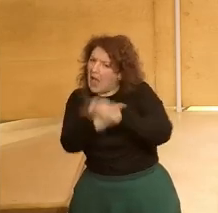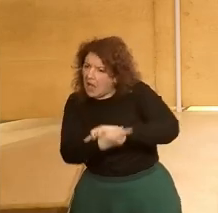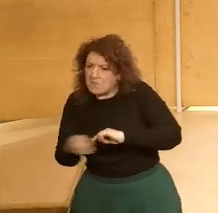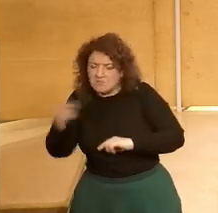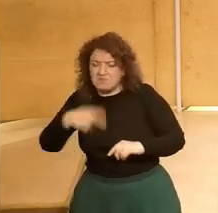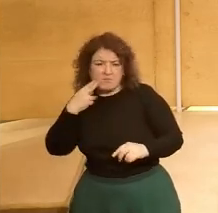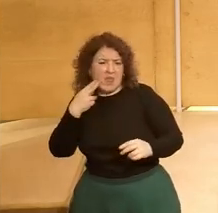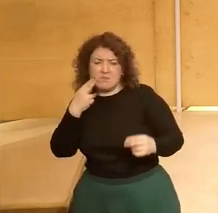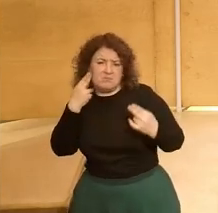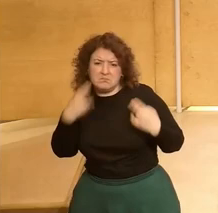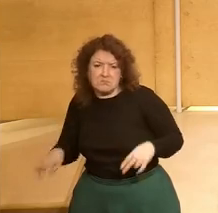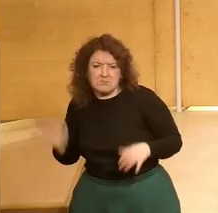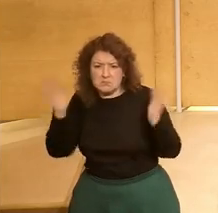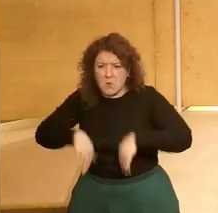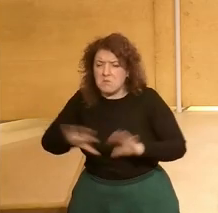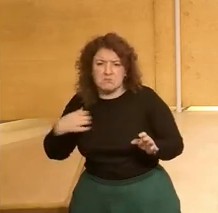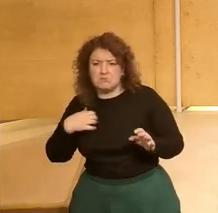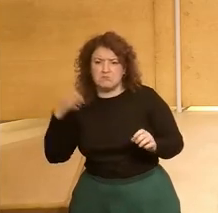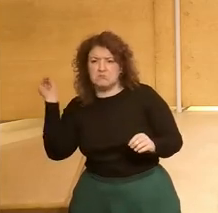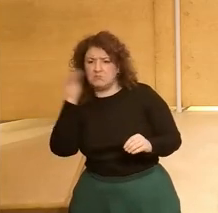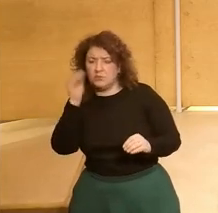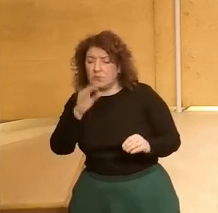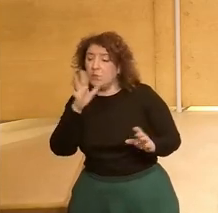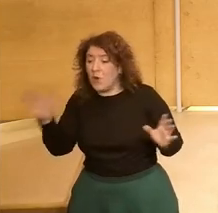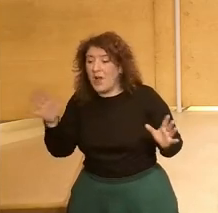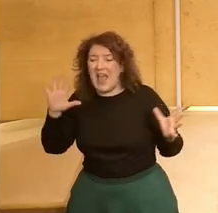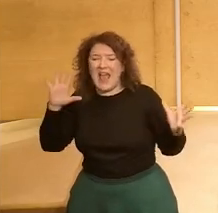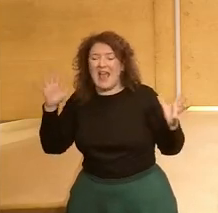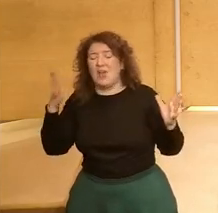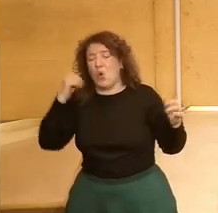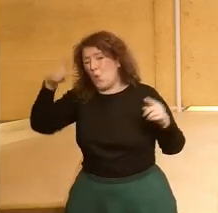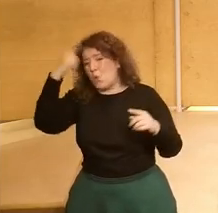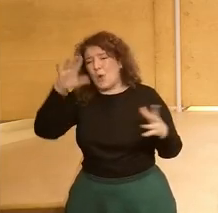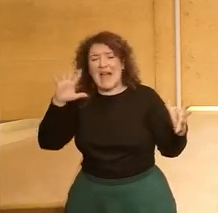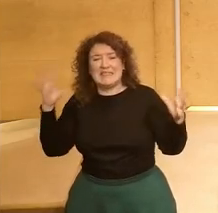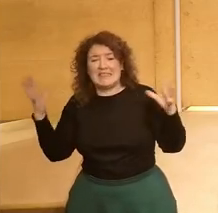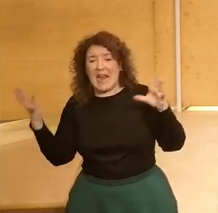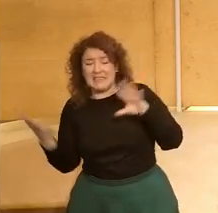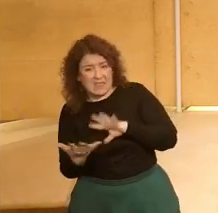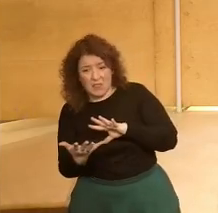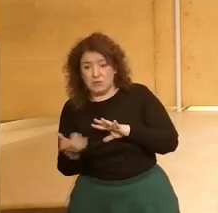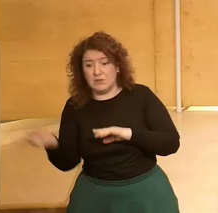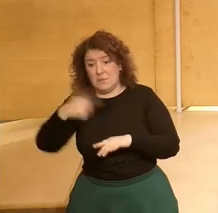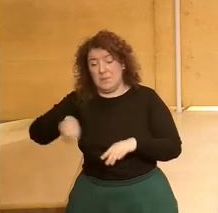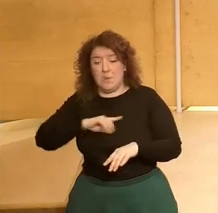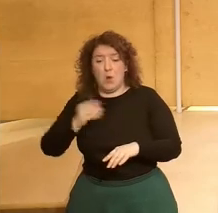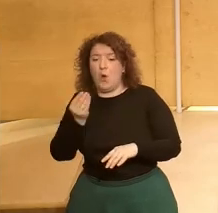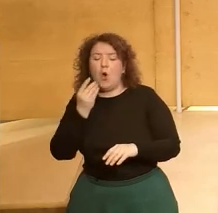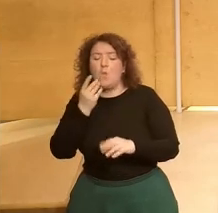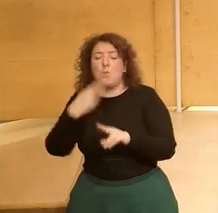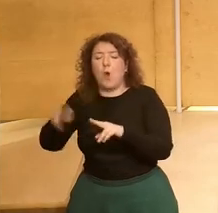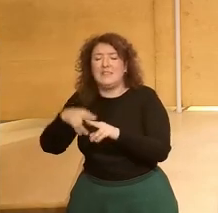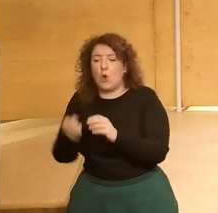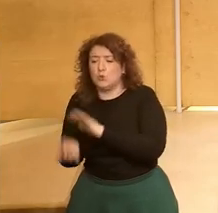tenían miedo de que el sistema cambiara porque creo que la cultura de la transición se abandonó en el momento que esta nueva corte de personas votó a nuevos